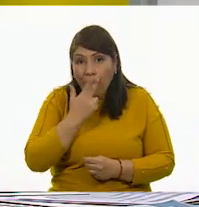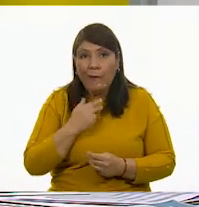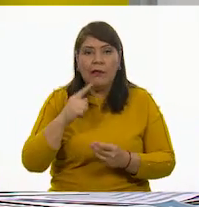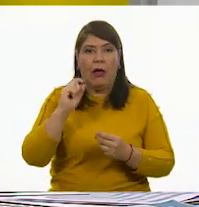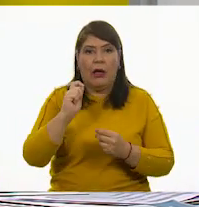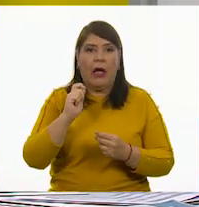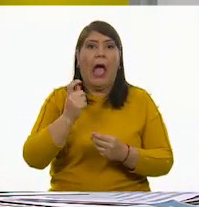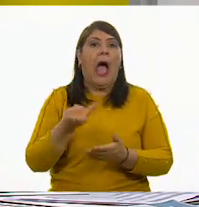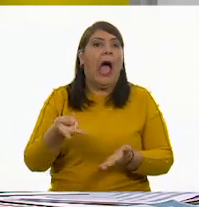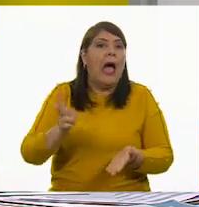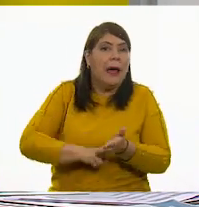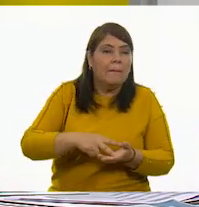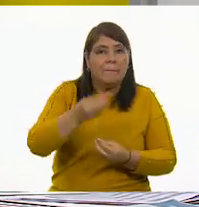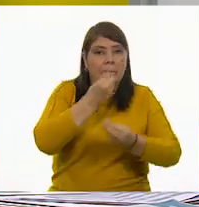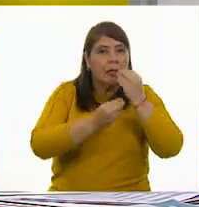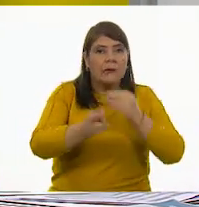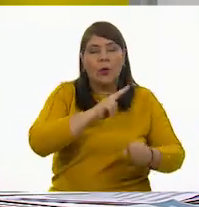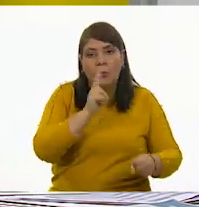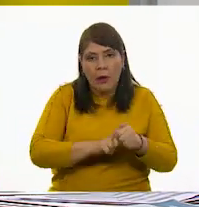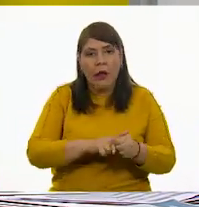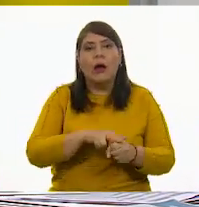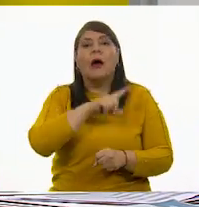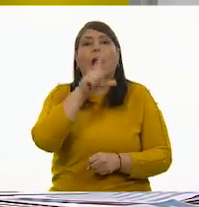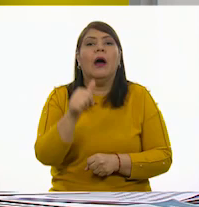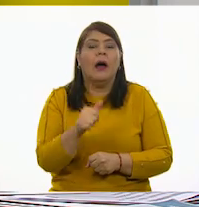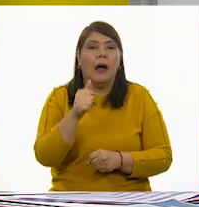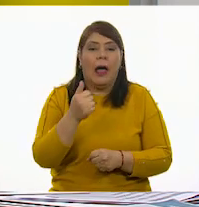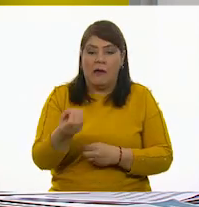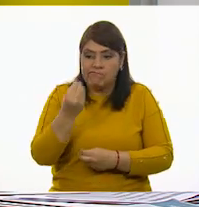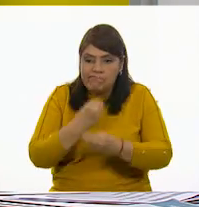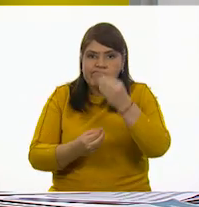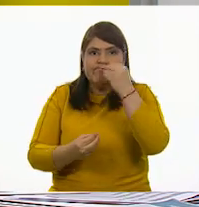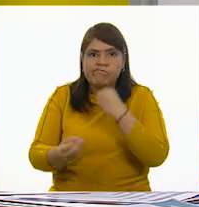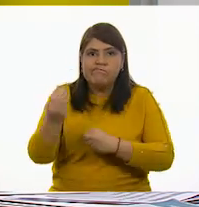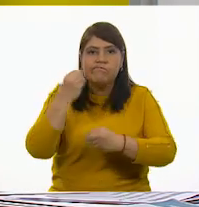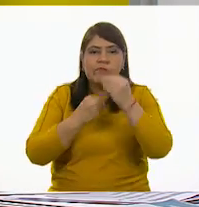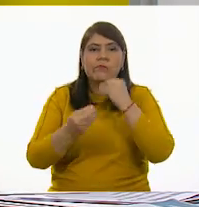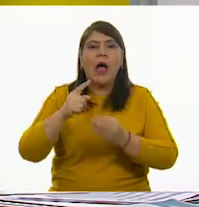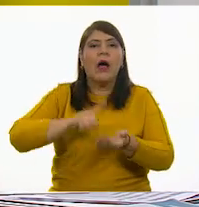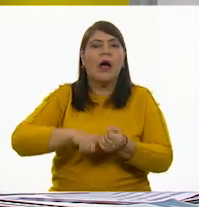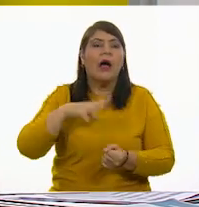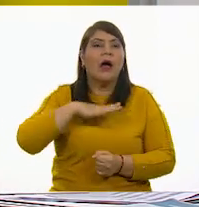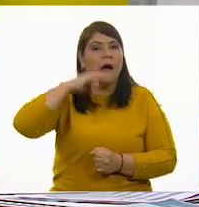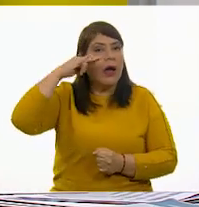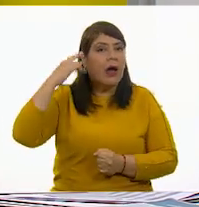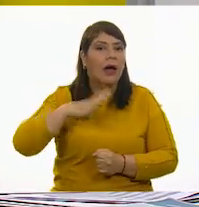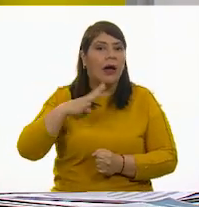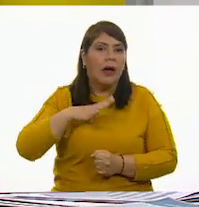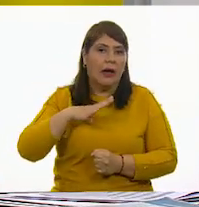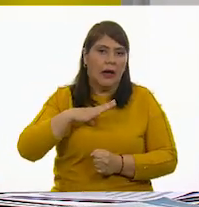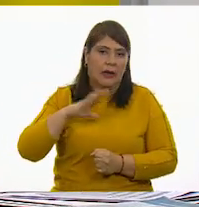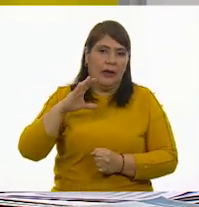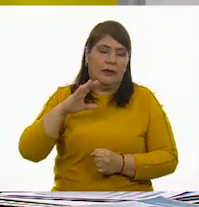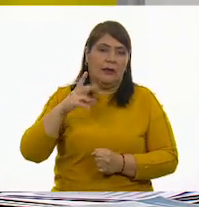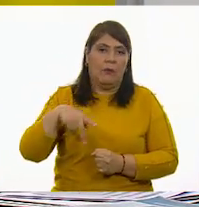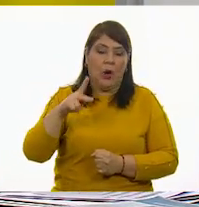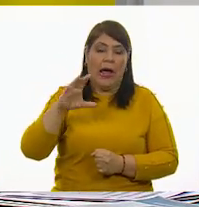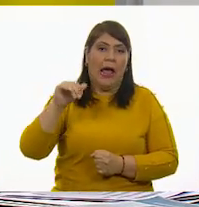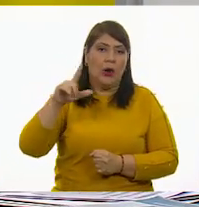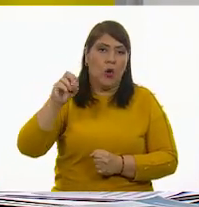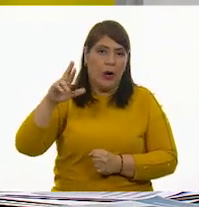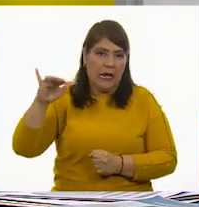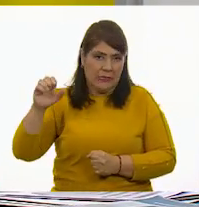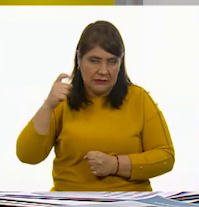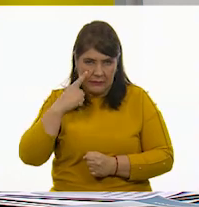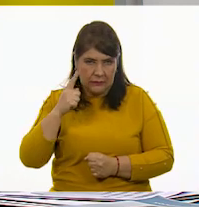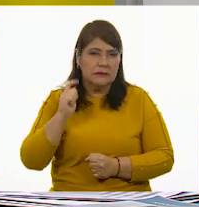sus alimentos diarios, el problema es que van a consumir más calorías de lo que necesitan. Y de